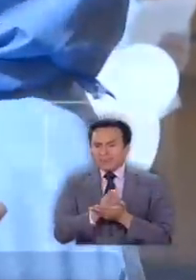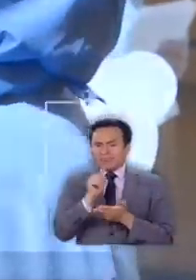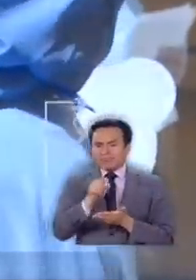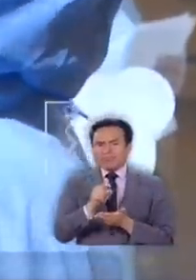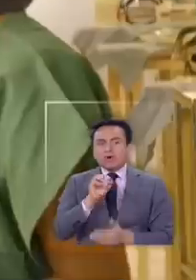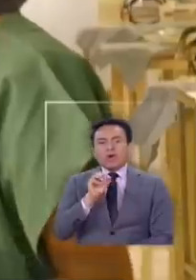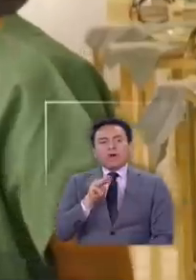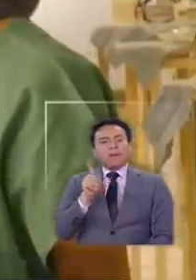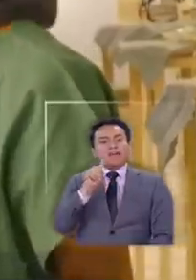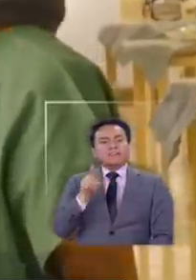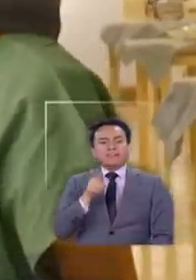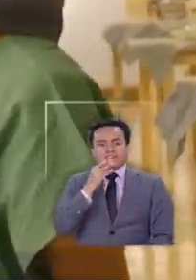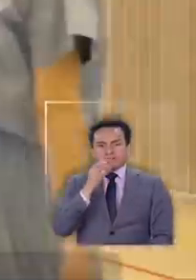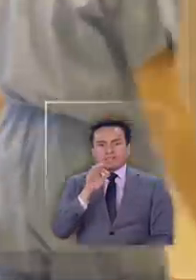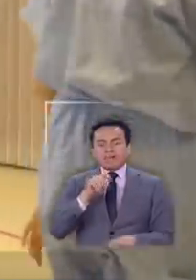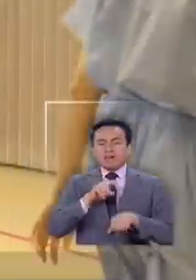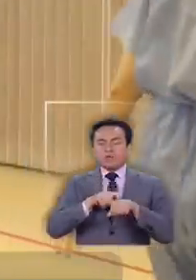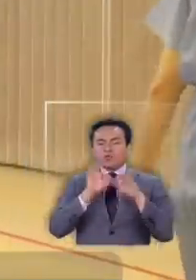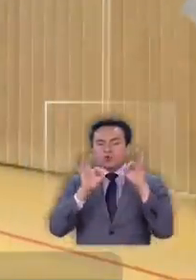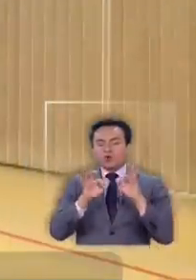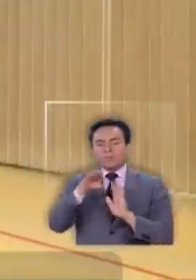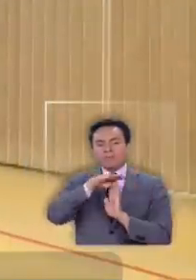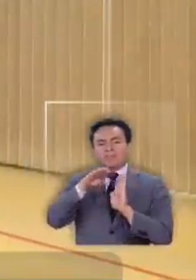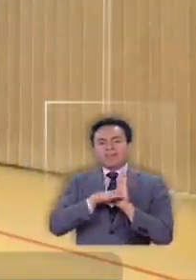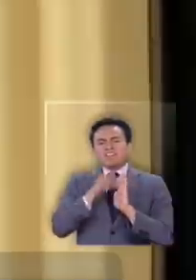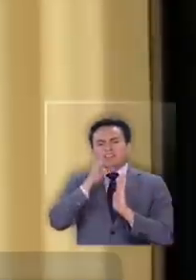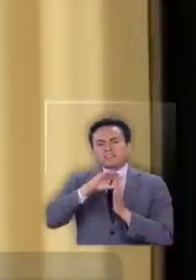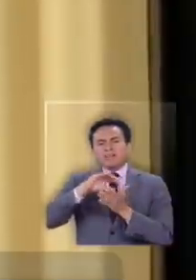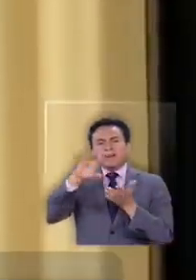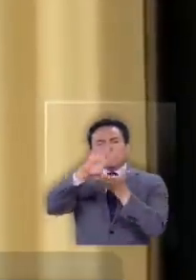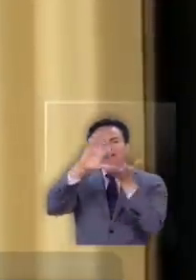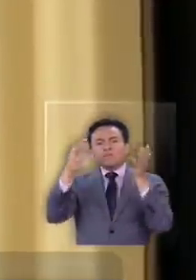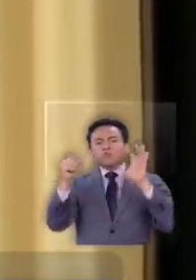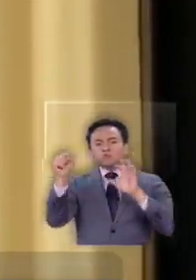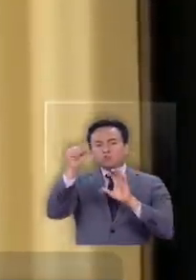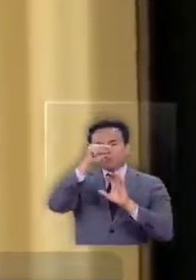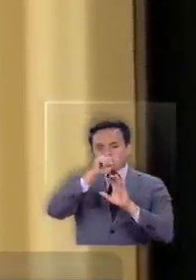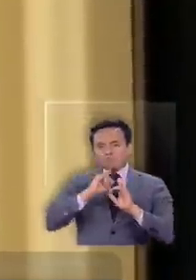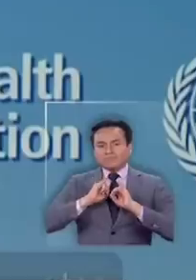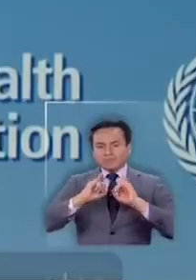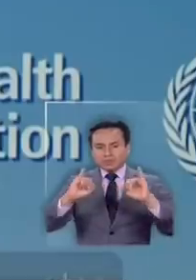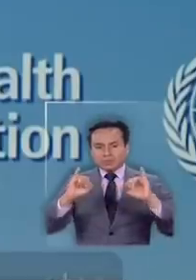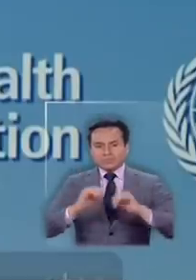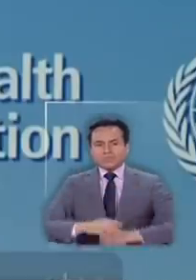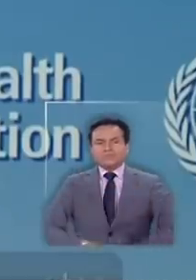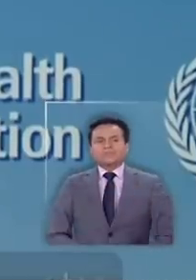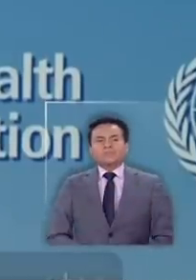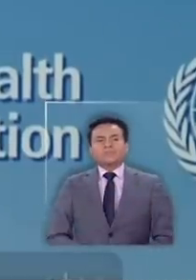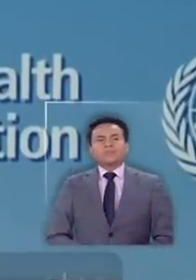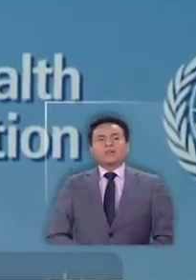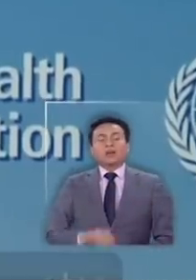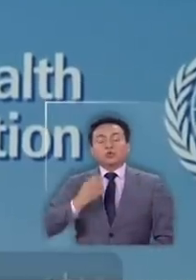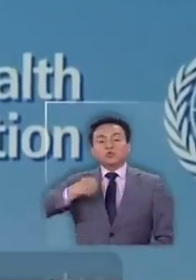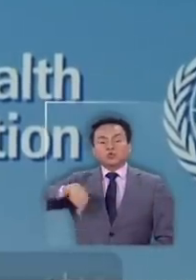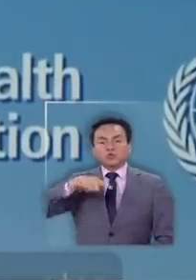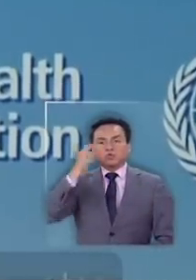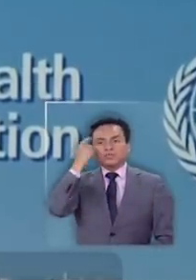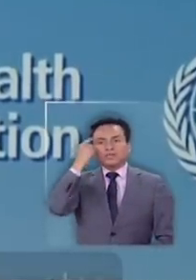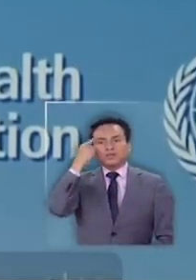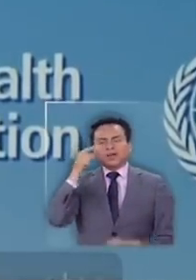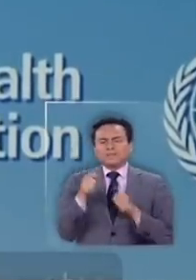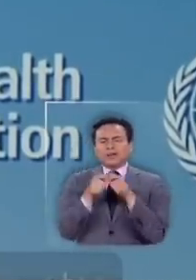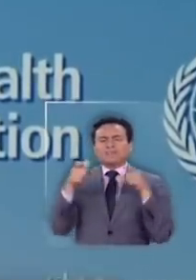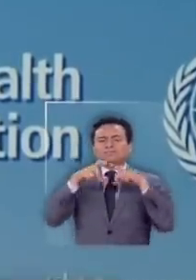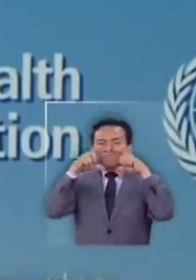embargo, la OMS esta jornada se refirió a esta medida replicada en varios países del mundo. Estamos conscientes que el uso